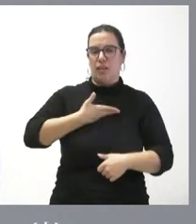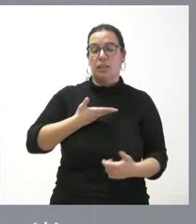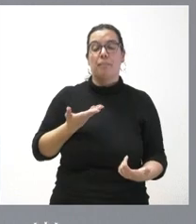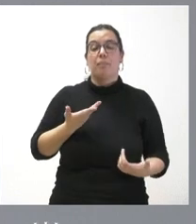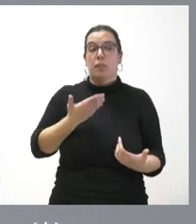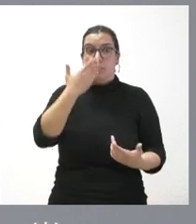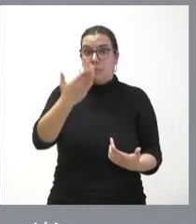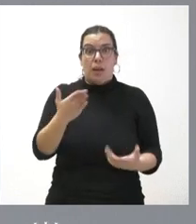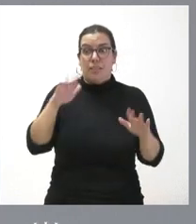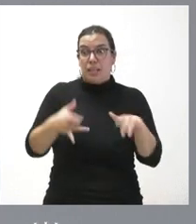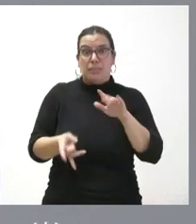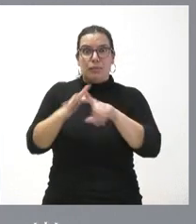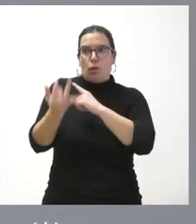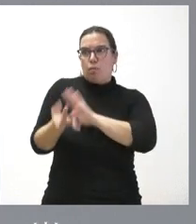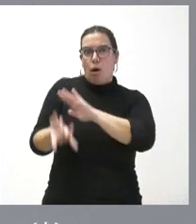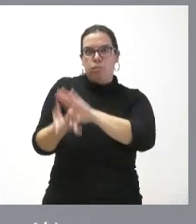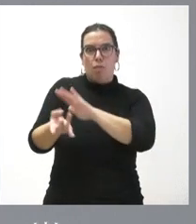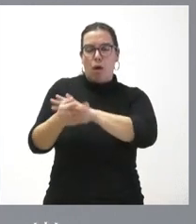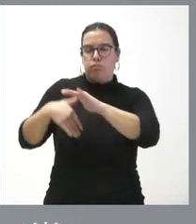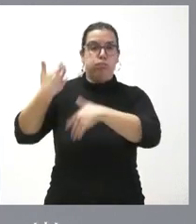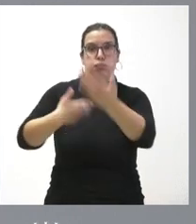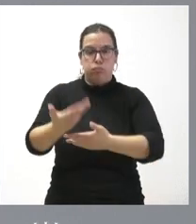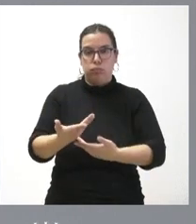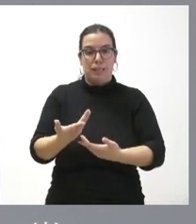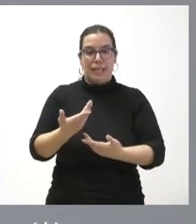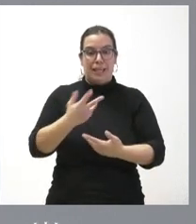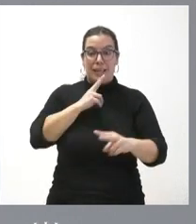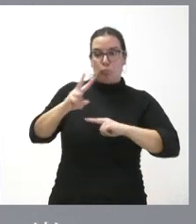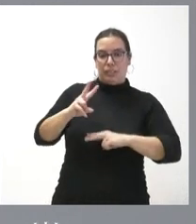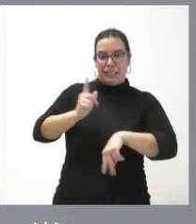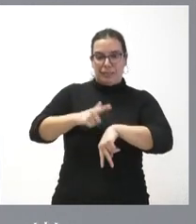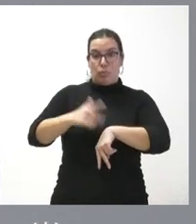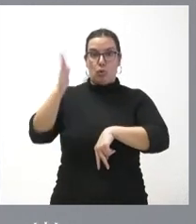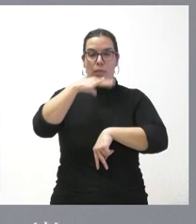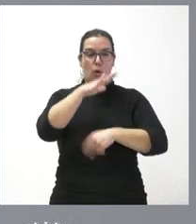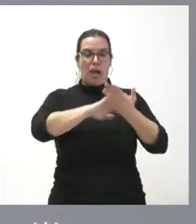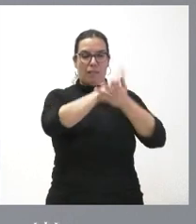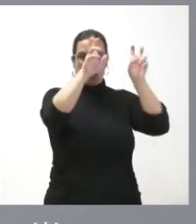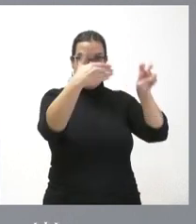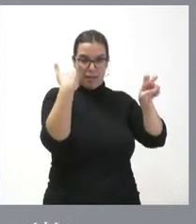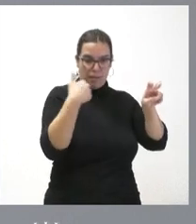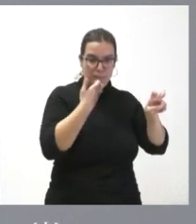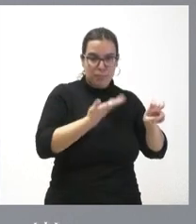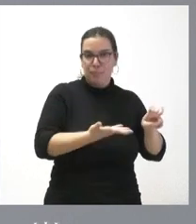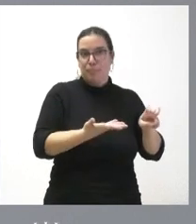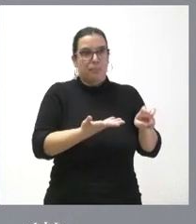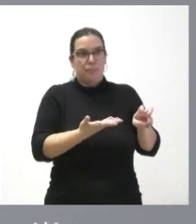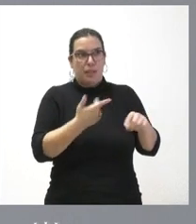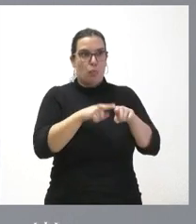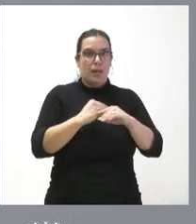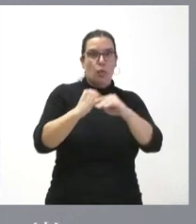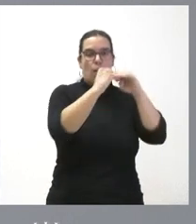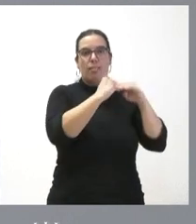acontecimientos van tan rápido que apenas casi da tiempo a reaccionar cuando estamos hablando del tema de la igualdad